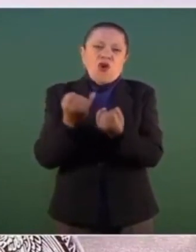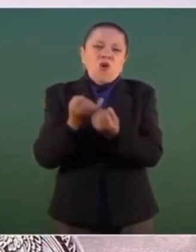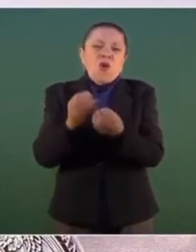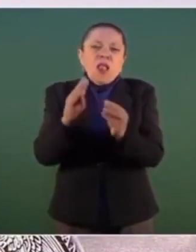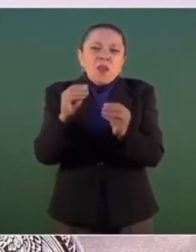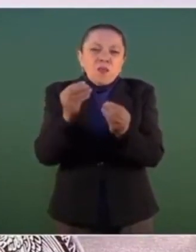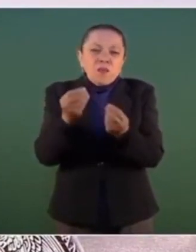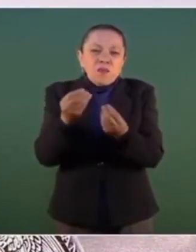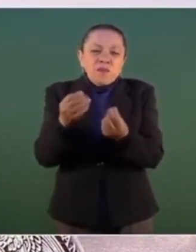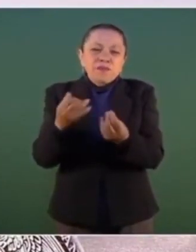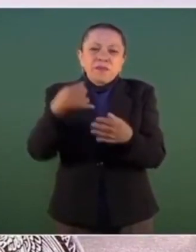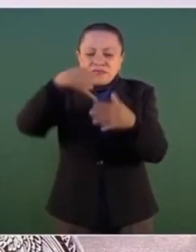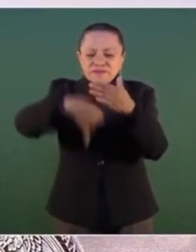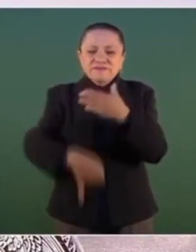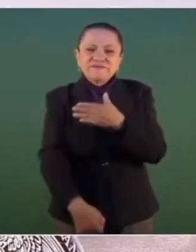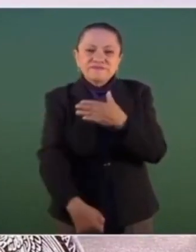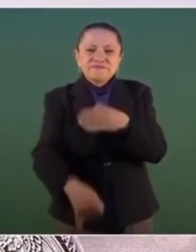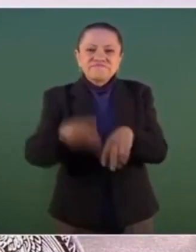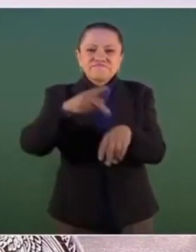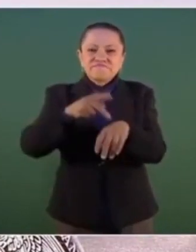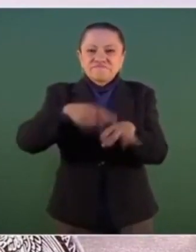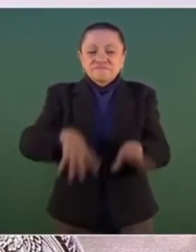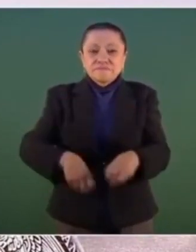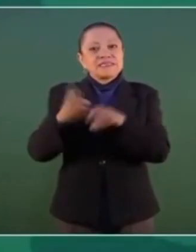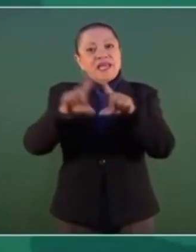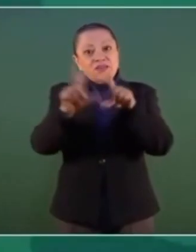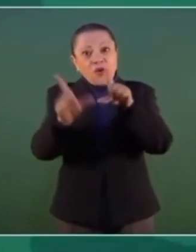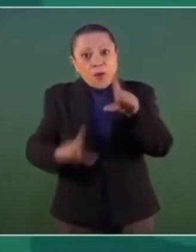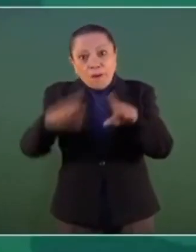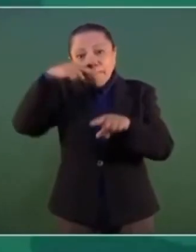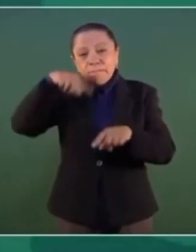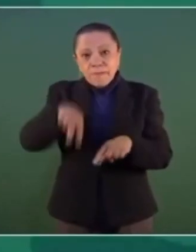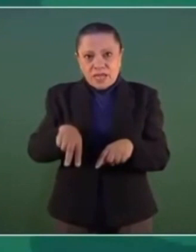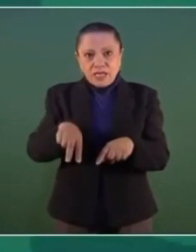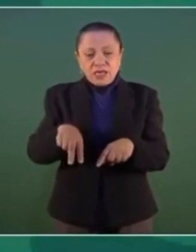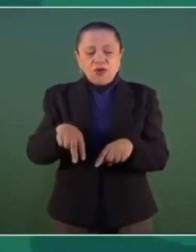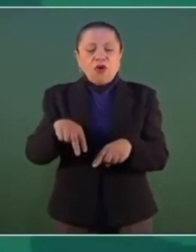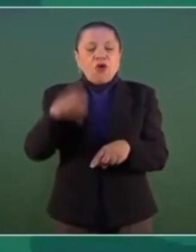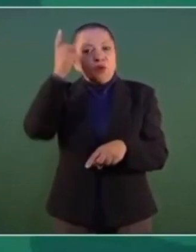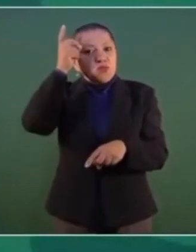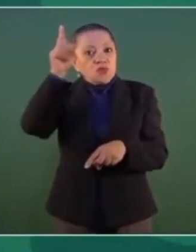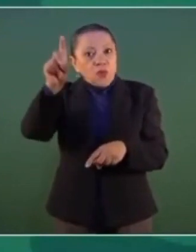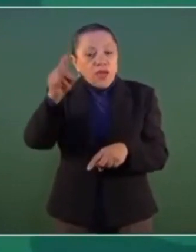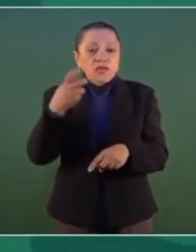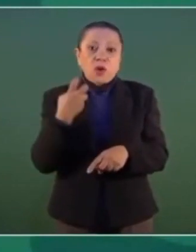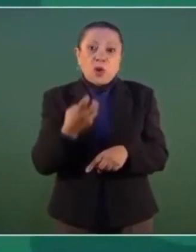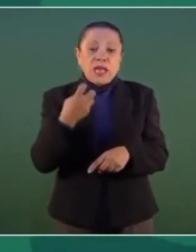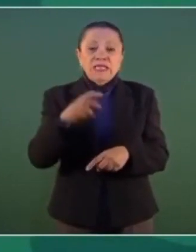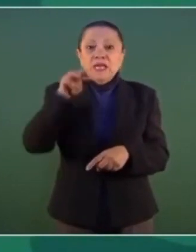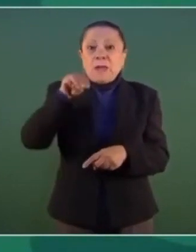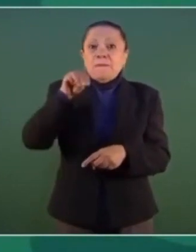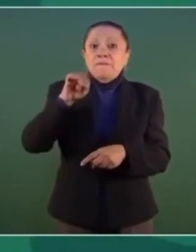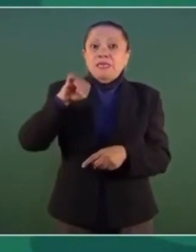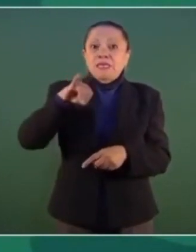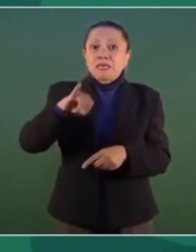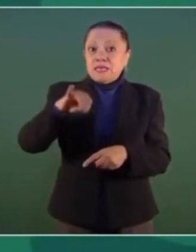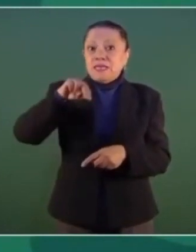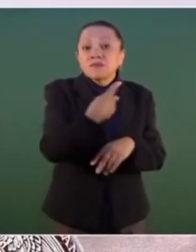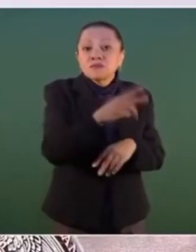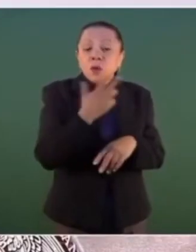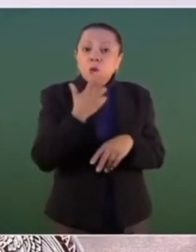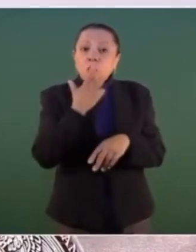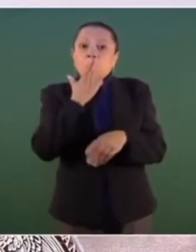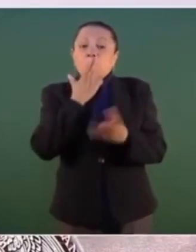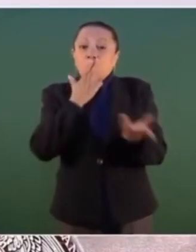constitucional de los Estados Unidos mexicanos, tiene entre sus prioridades el combate a la corrupción y la impunidad, lo que